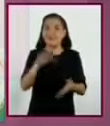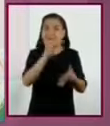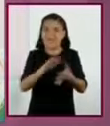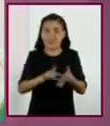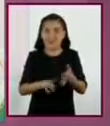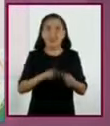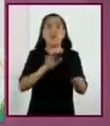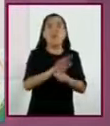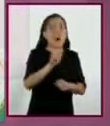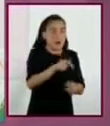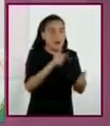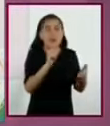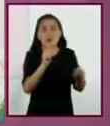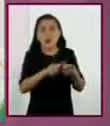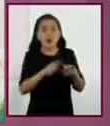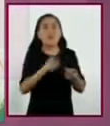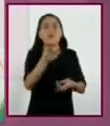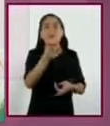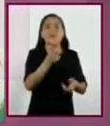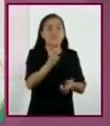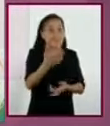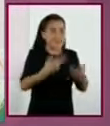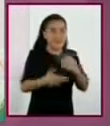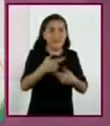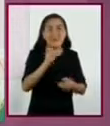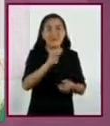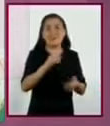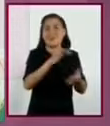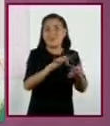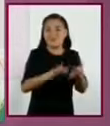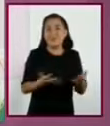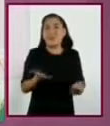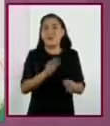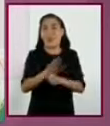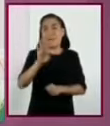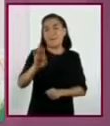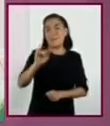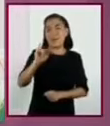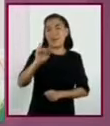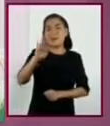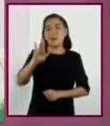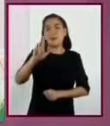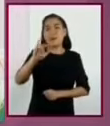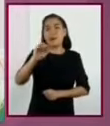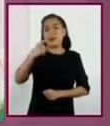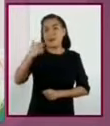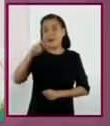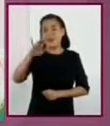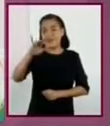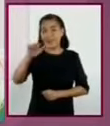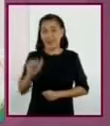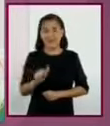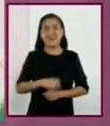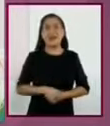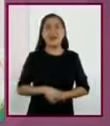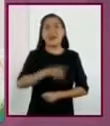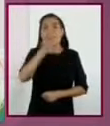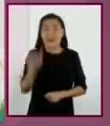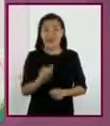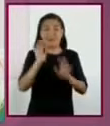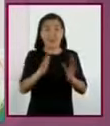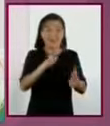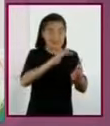fuentes analizadas por el autor, es decir, la bibliografía. Después de la lectura, evaluar lo